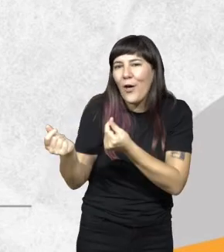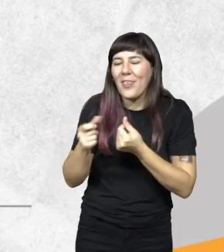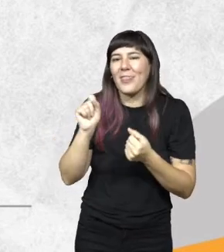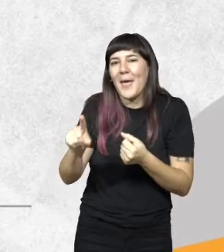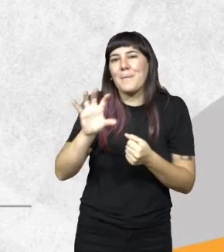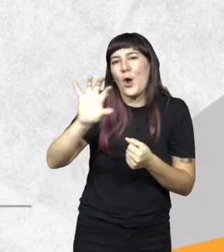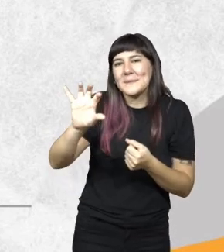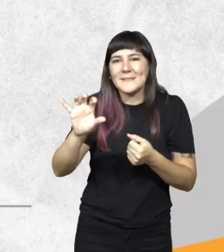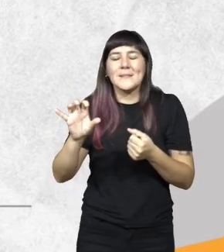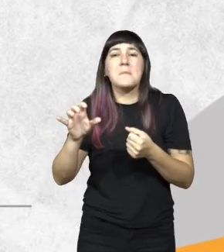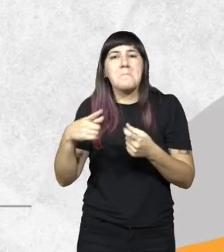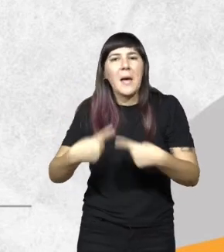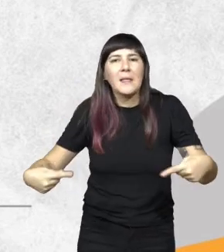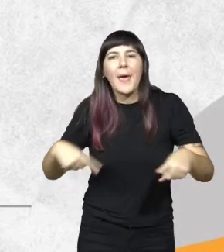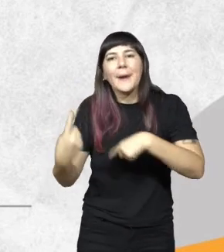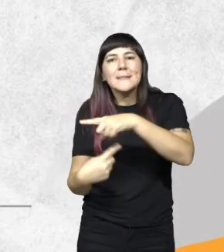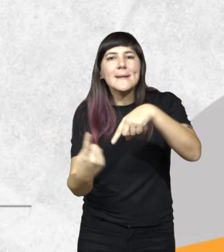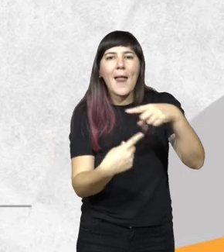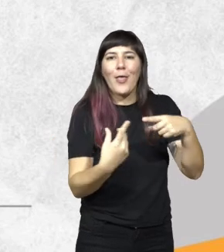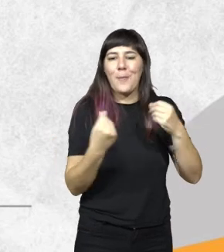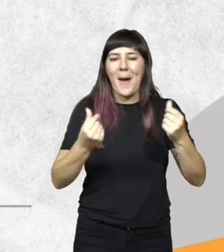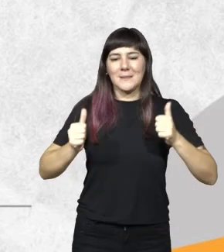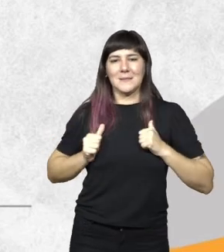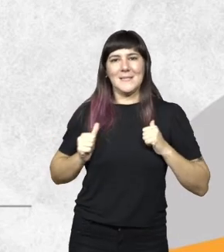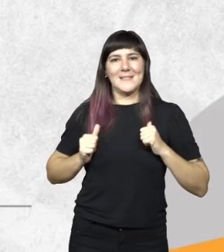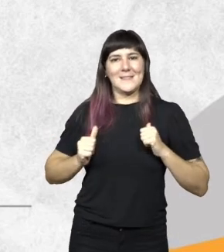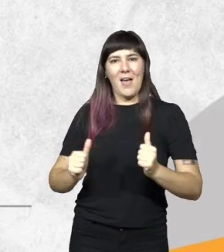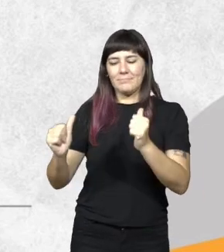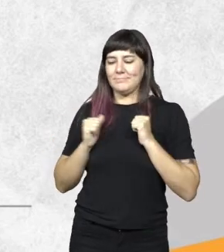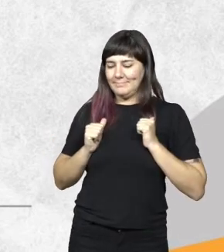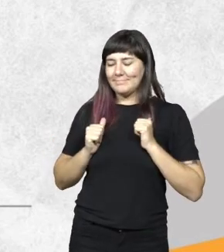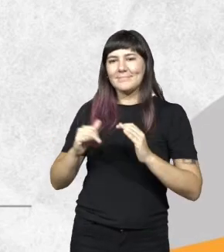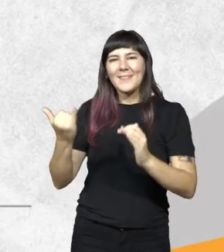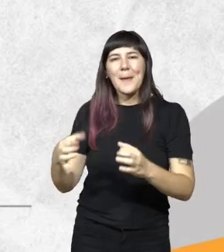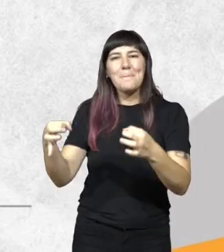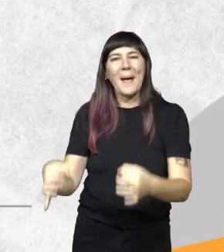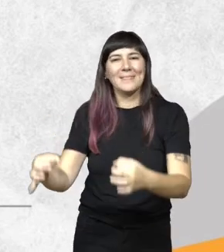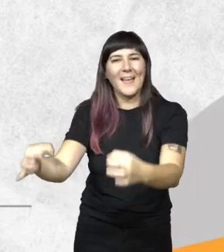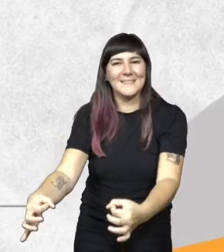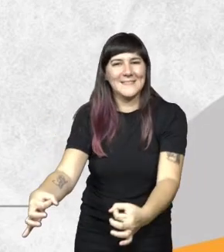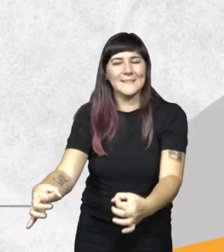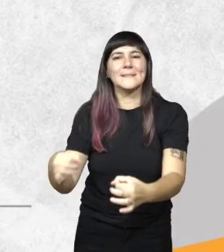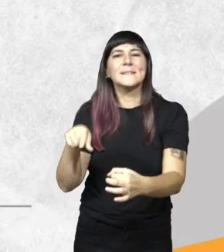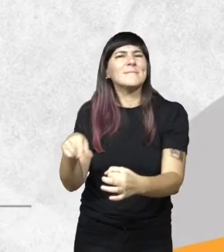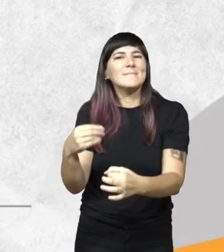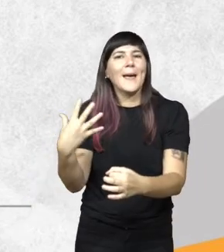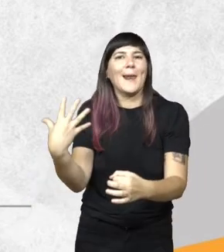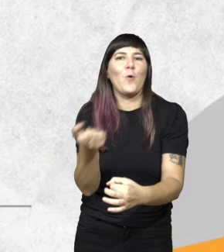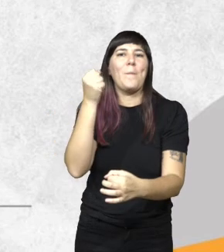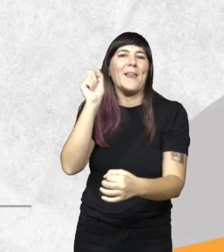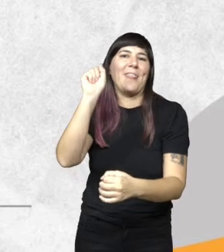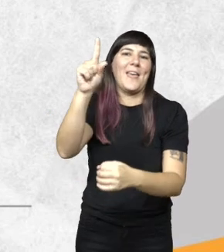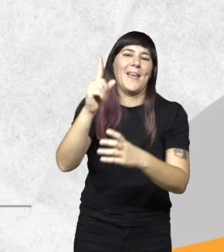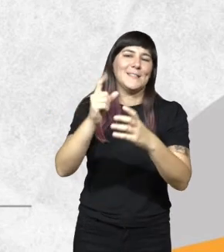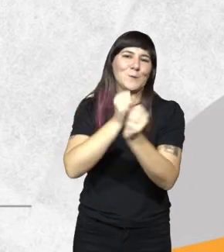la provincia y utilizado para fabricar el cuerpo de la silla, que tiene patas de lenga que están recuperadas de la industria